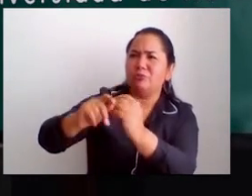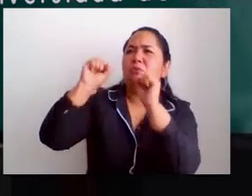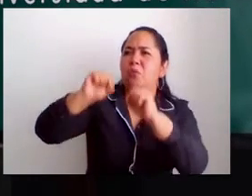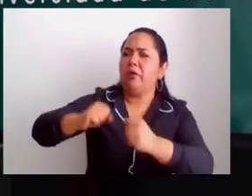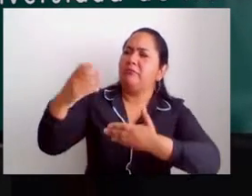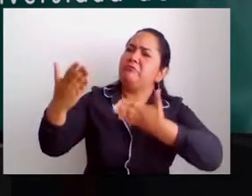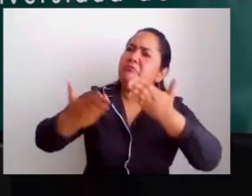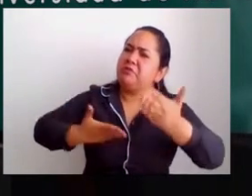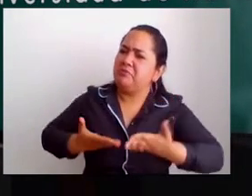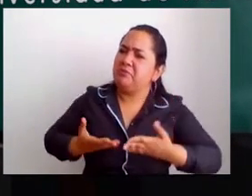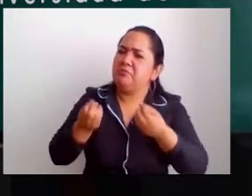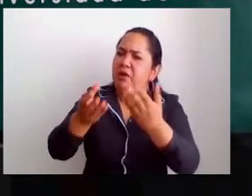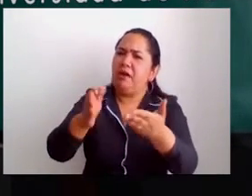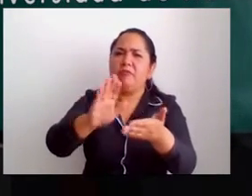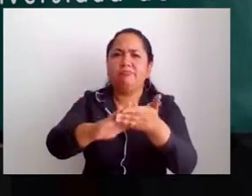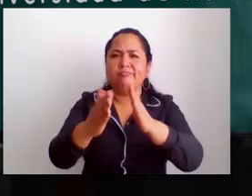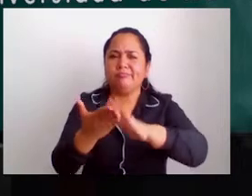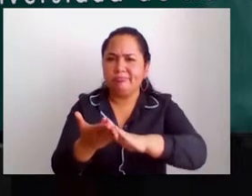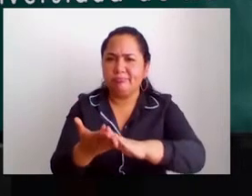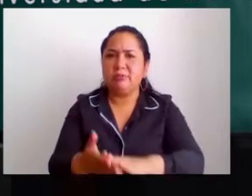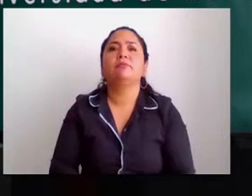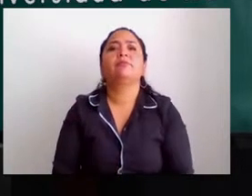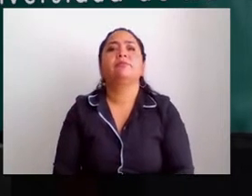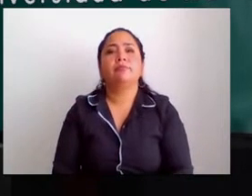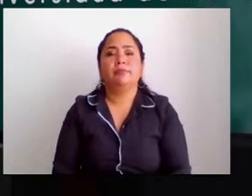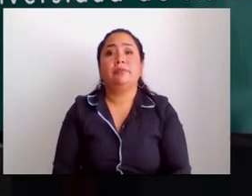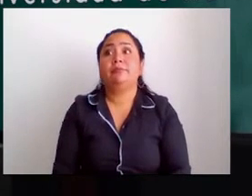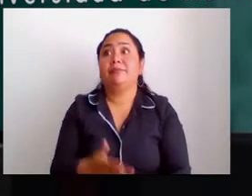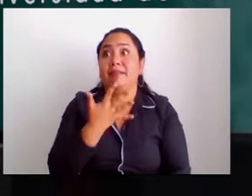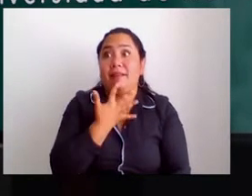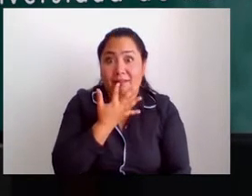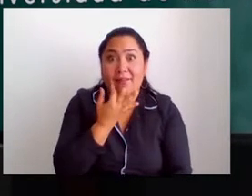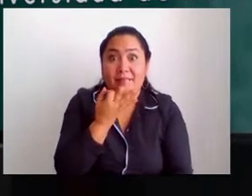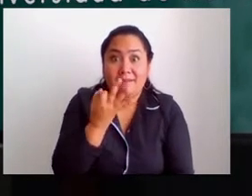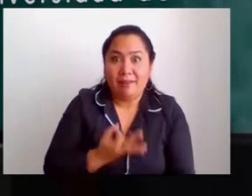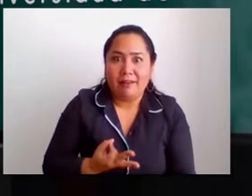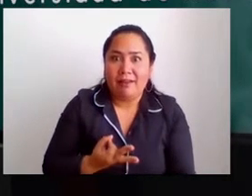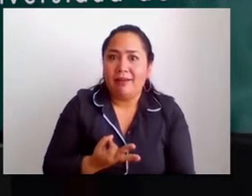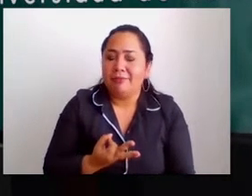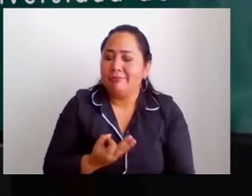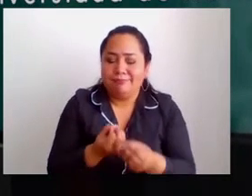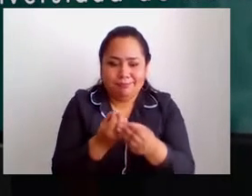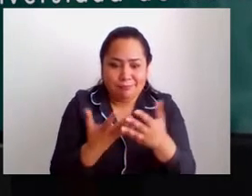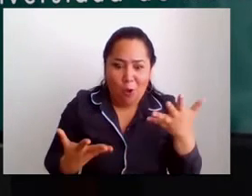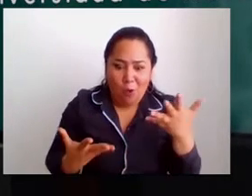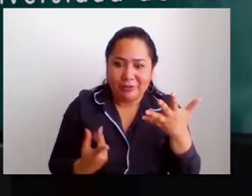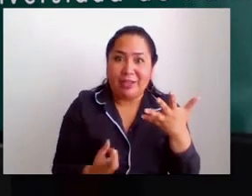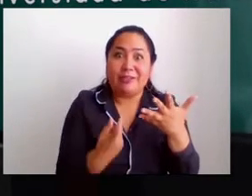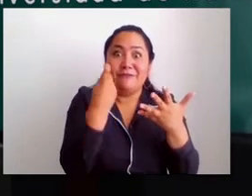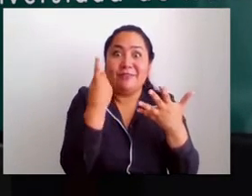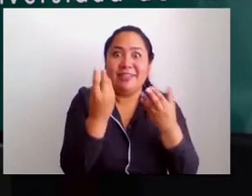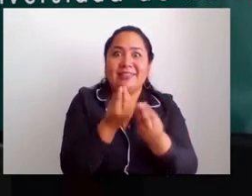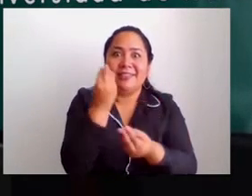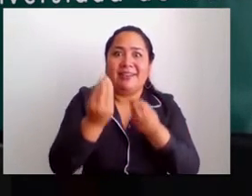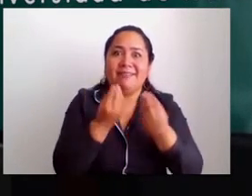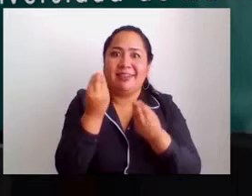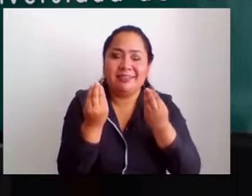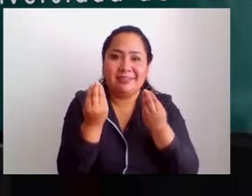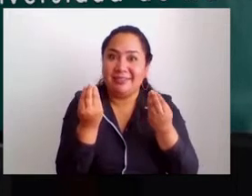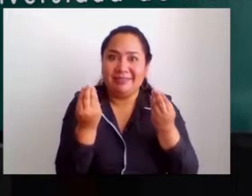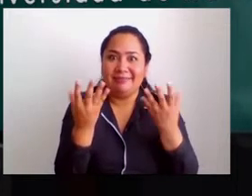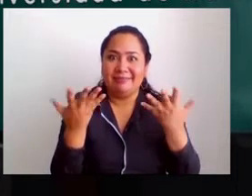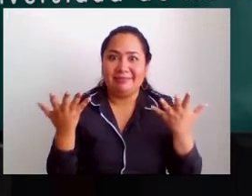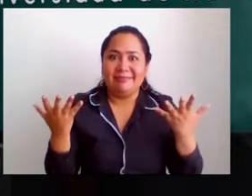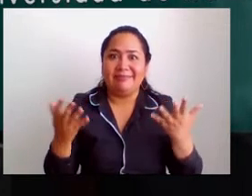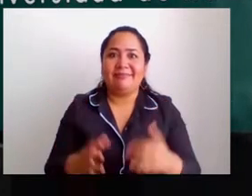servicios a la comunidad. De verdad que tenemos muchas cosas por hacer en el medio.